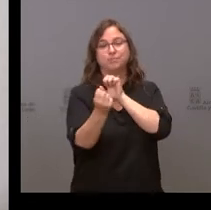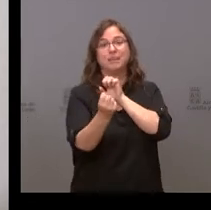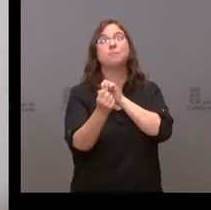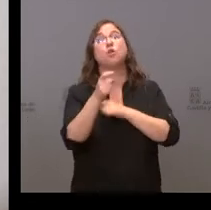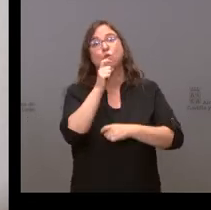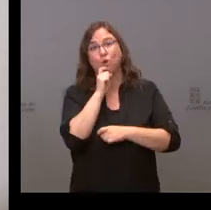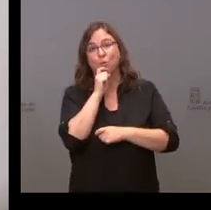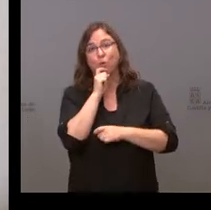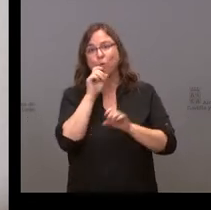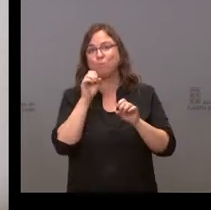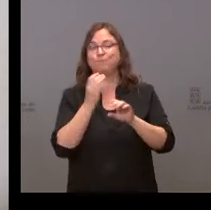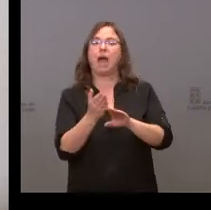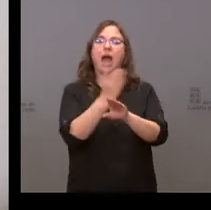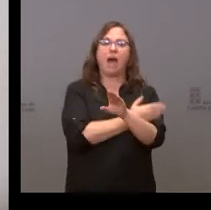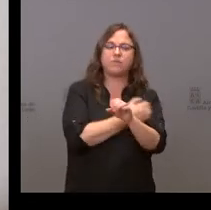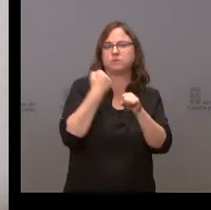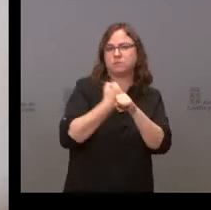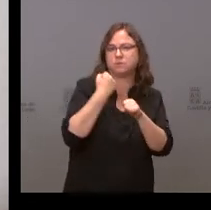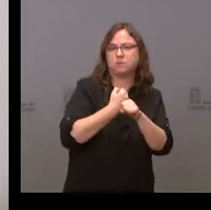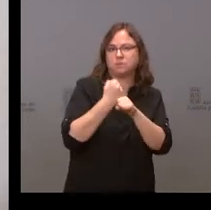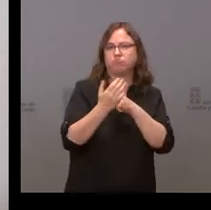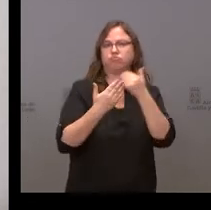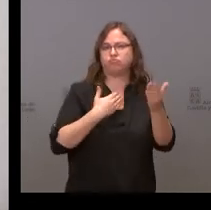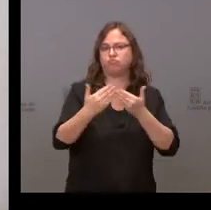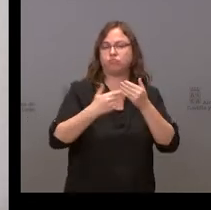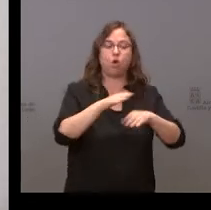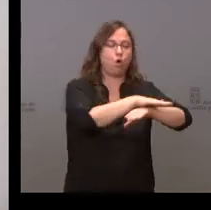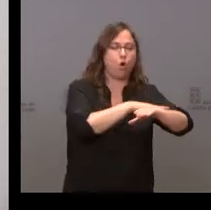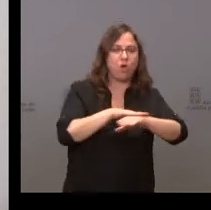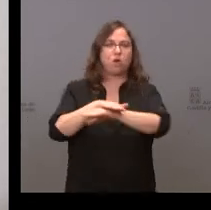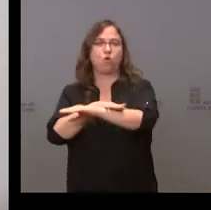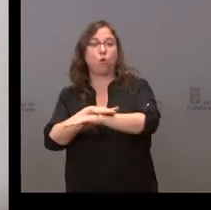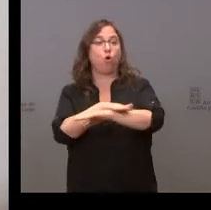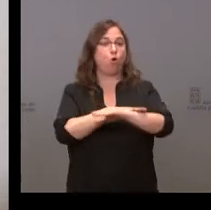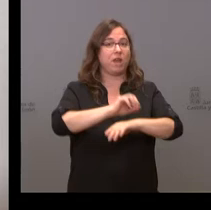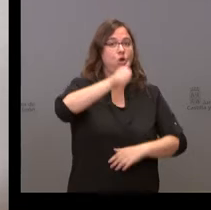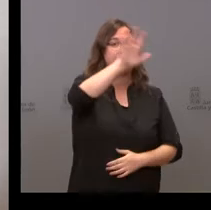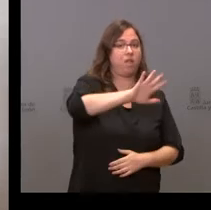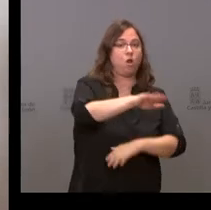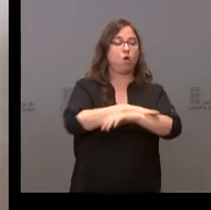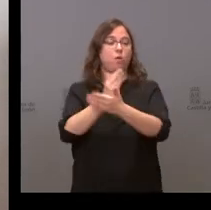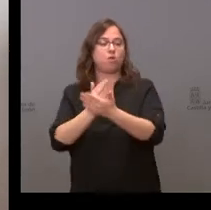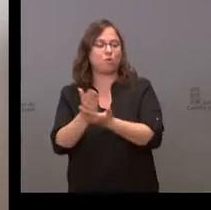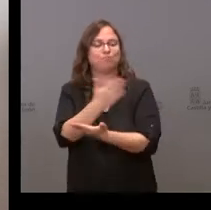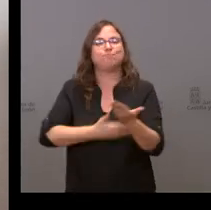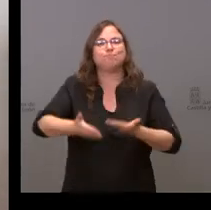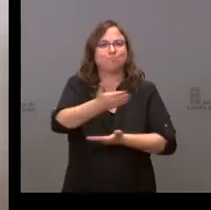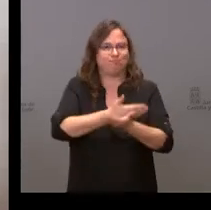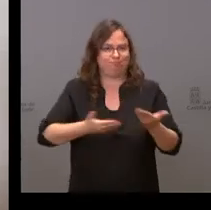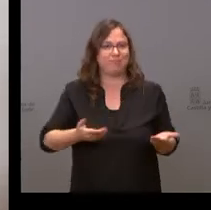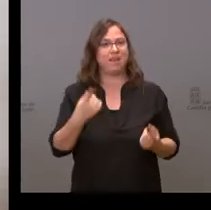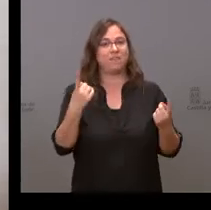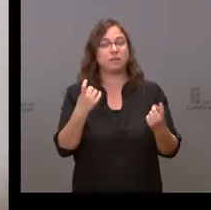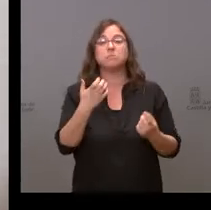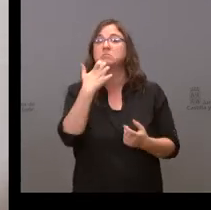permanente por parte de los miembros de los distintos gobiernos, el gobierno de España y los gobiernos autonómicos. Y a partir de aquí, si